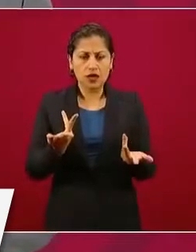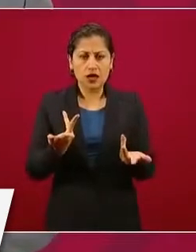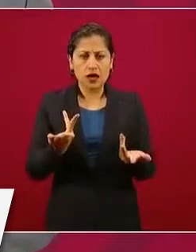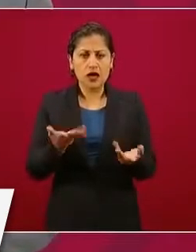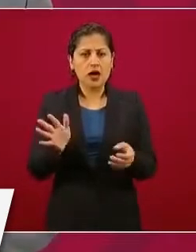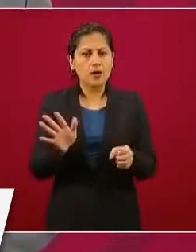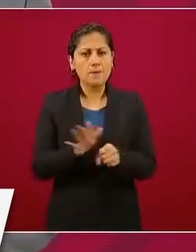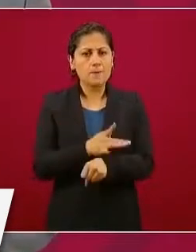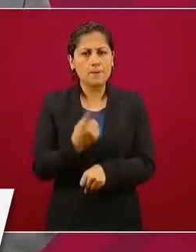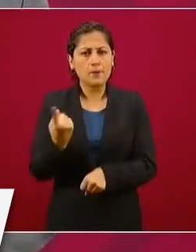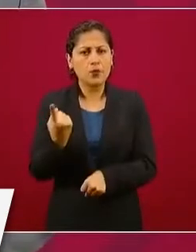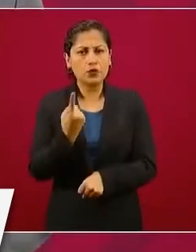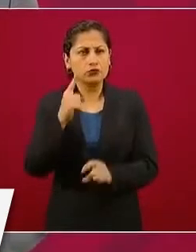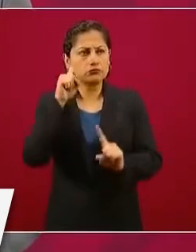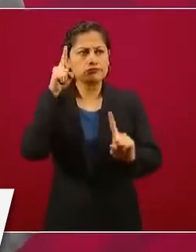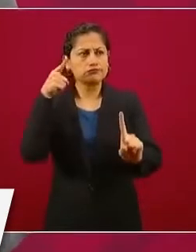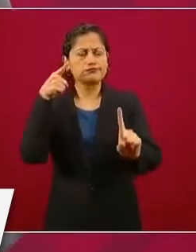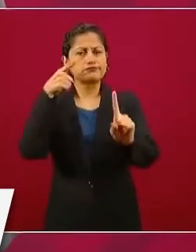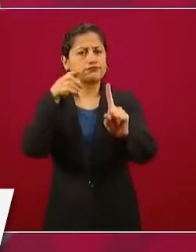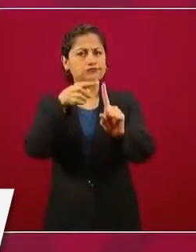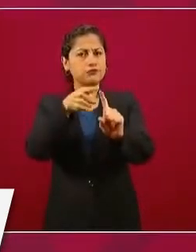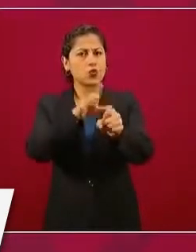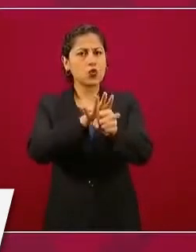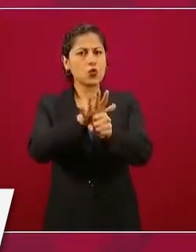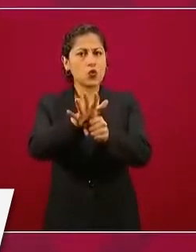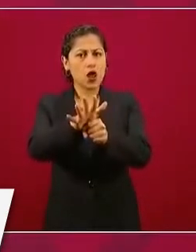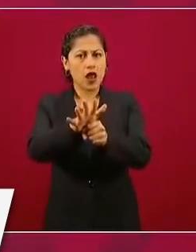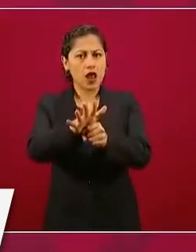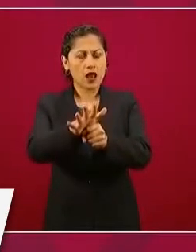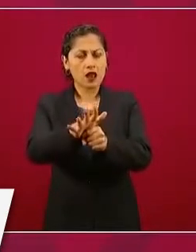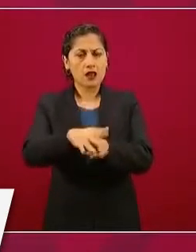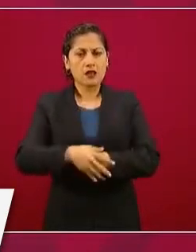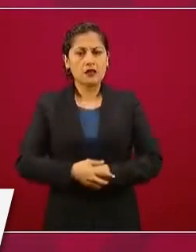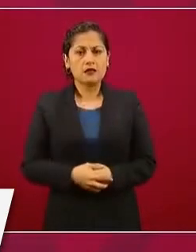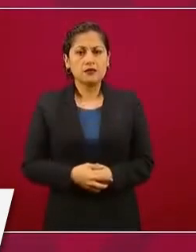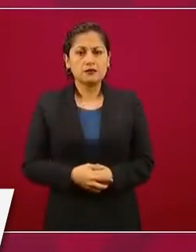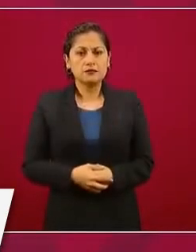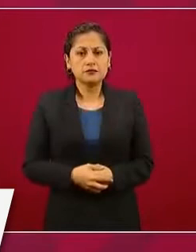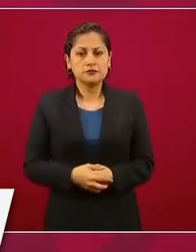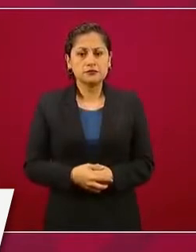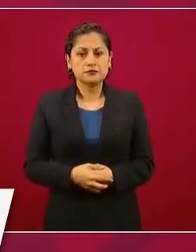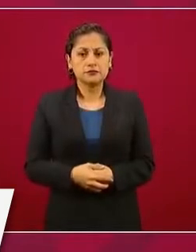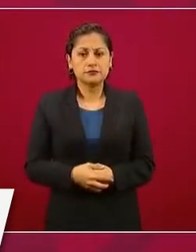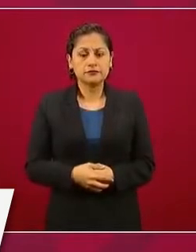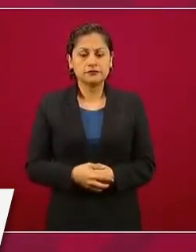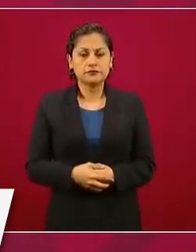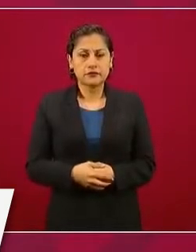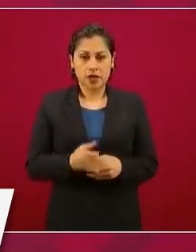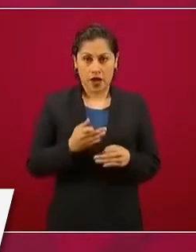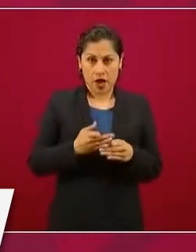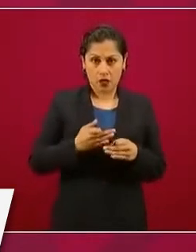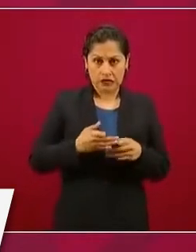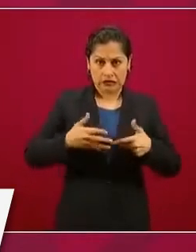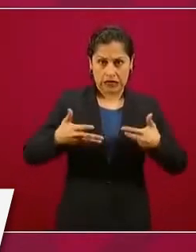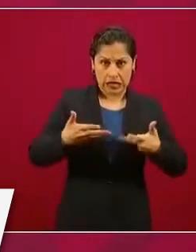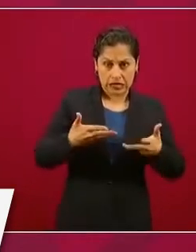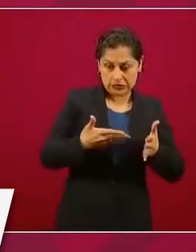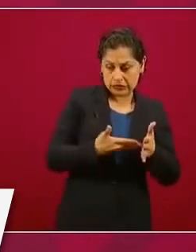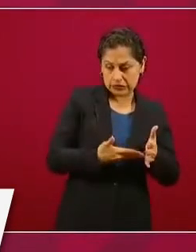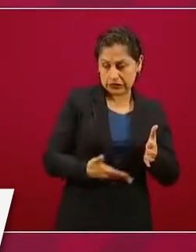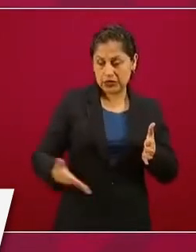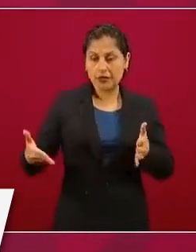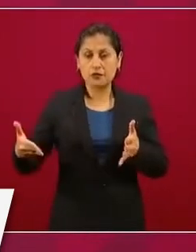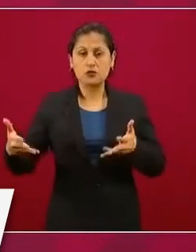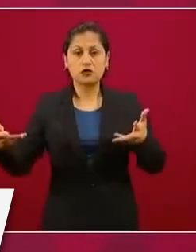están haciendo y seguirán haciendo, dígalo en una